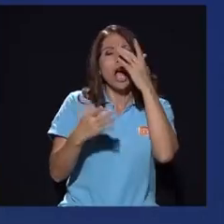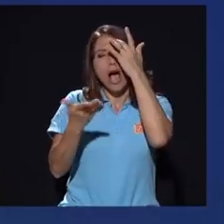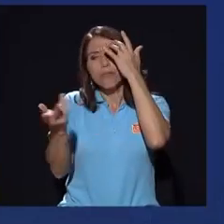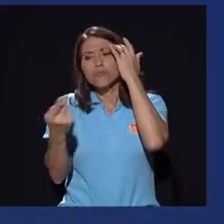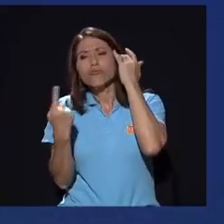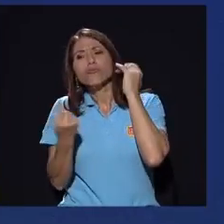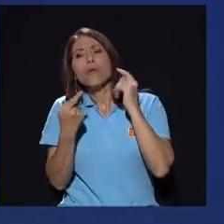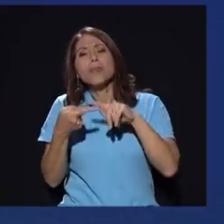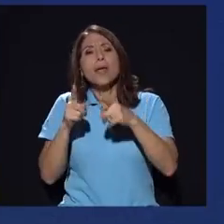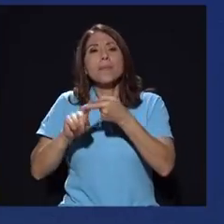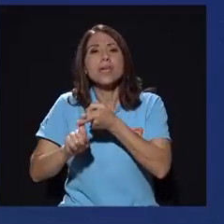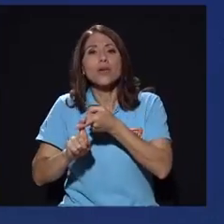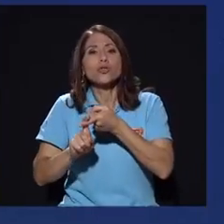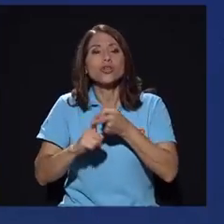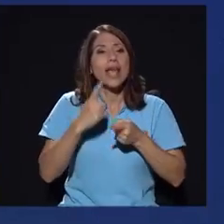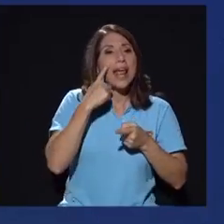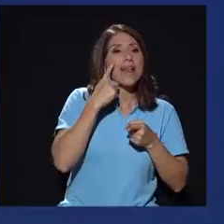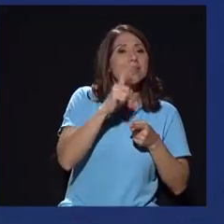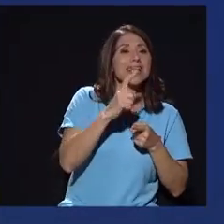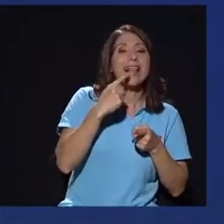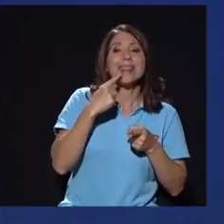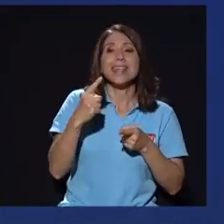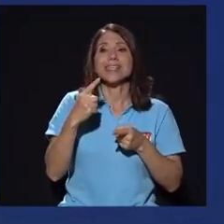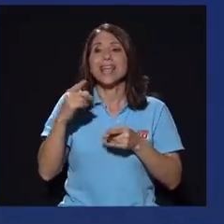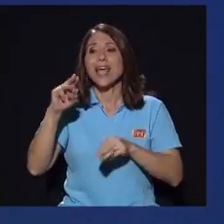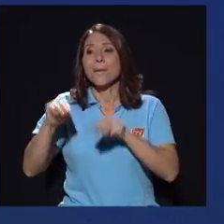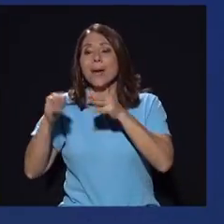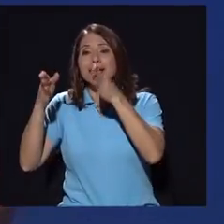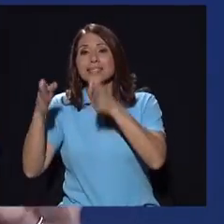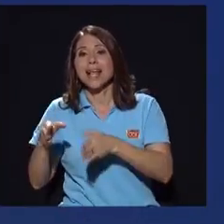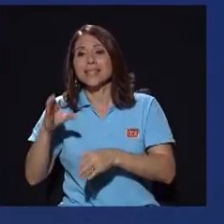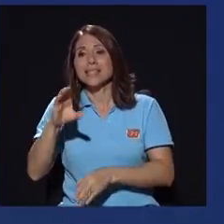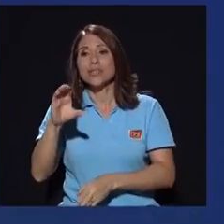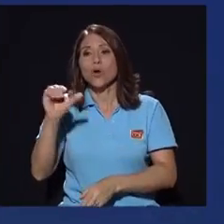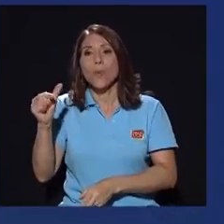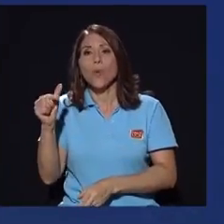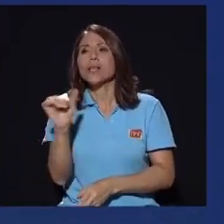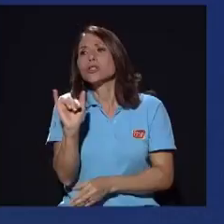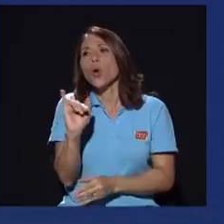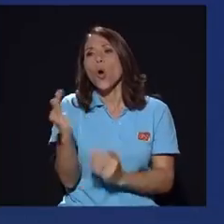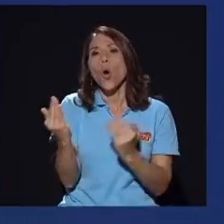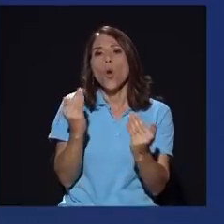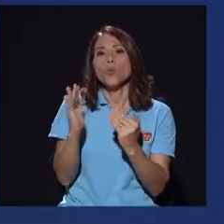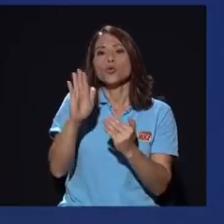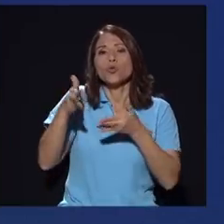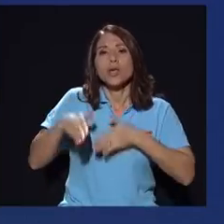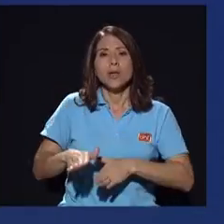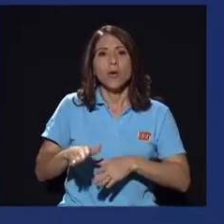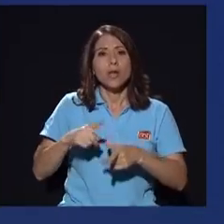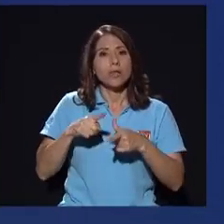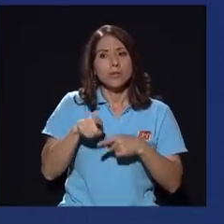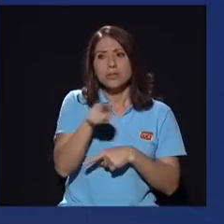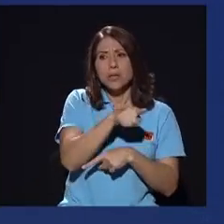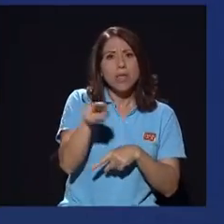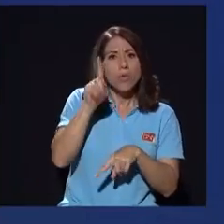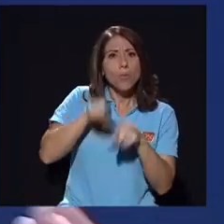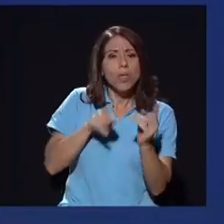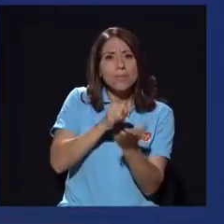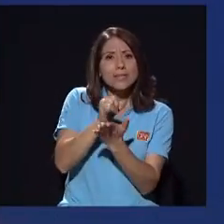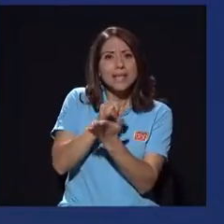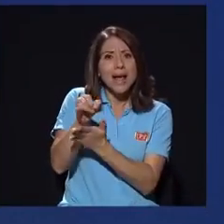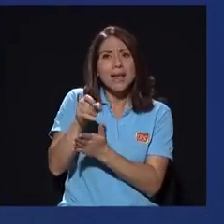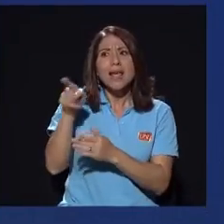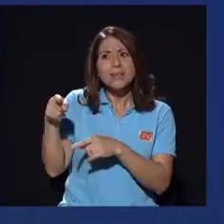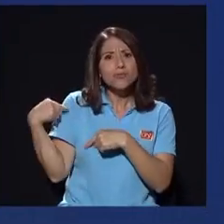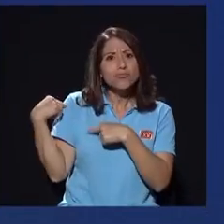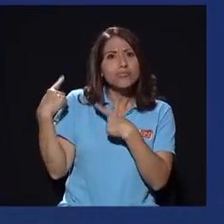general dice que el magistrado Celso Gamboa es como su hijo bueno entonces usted no puede investigar las causas donde él está eso venía ocurriendo sin que o se